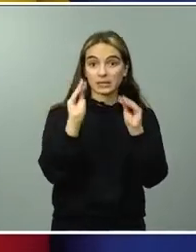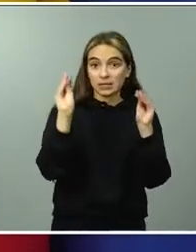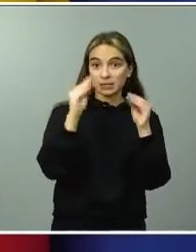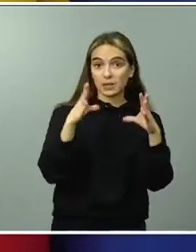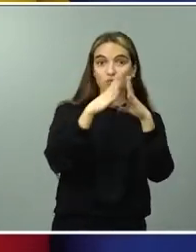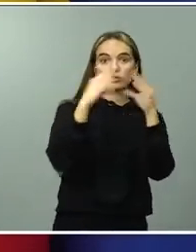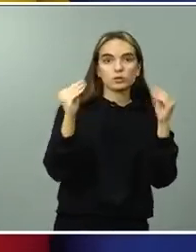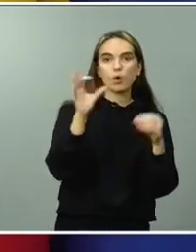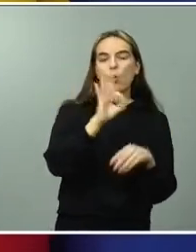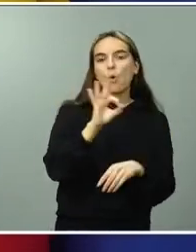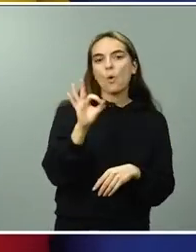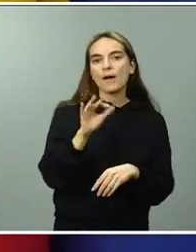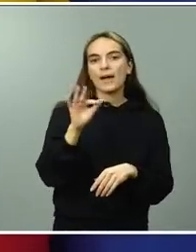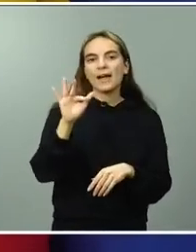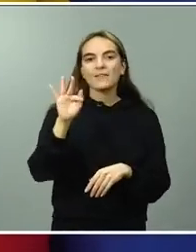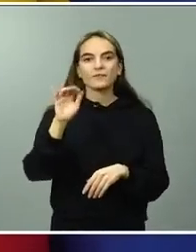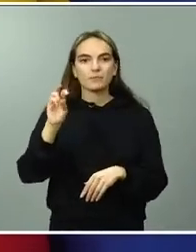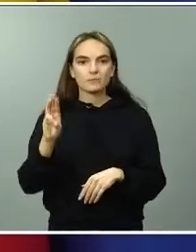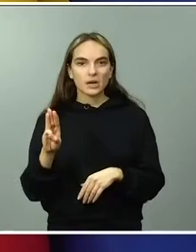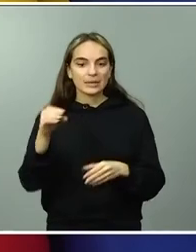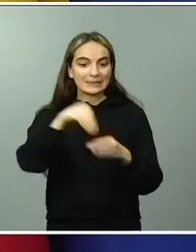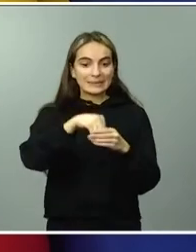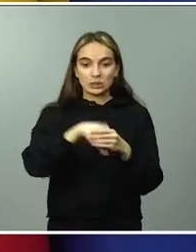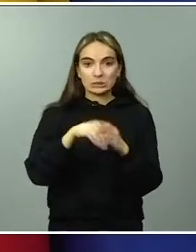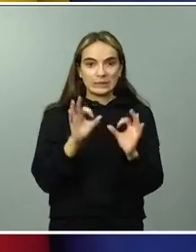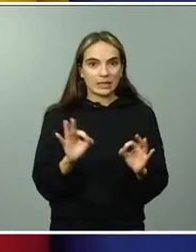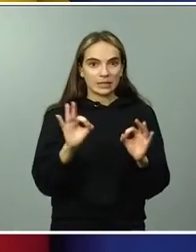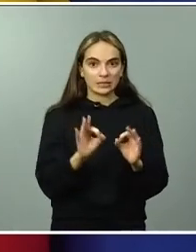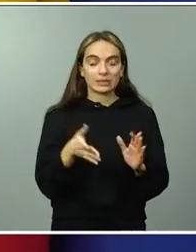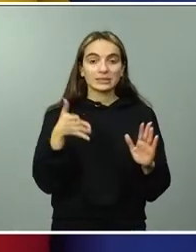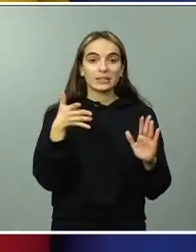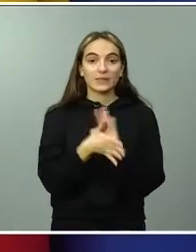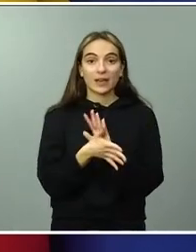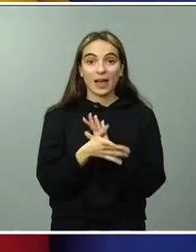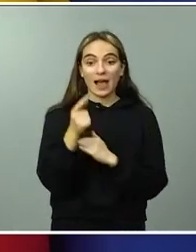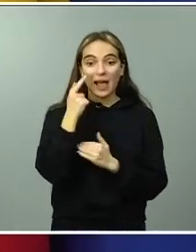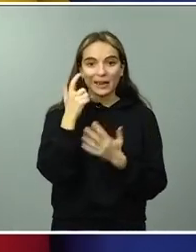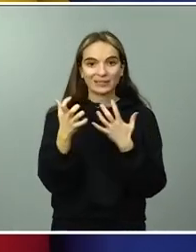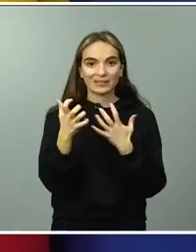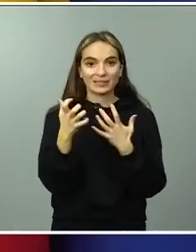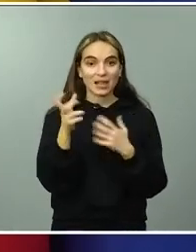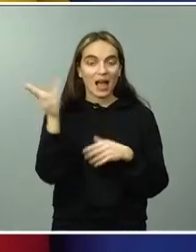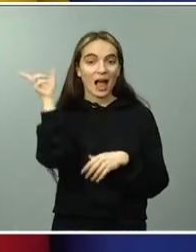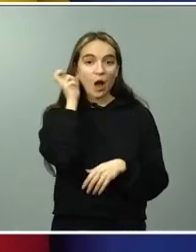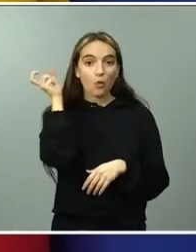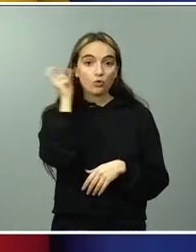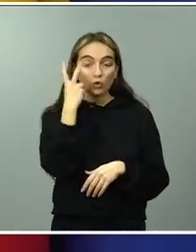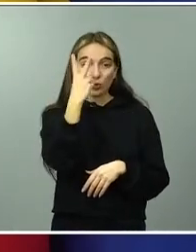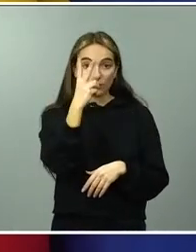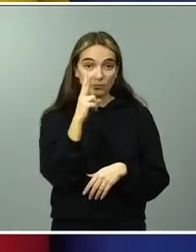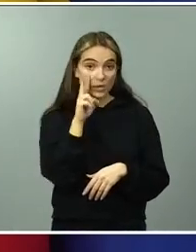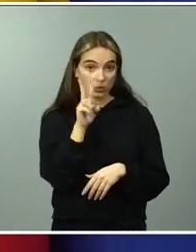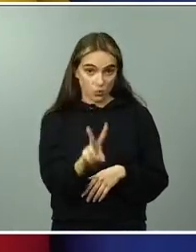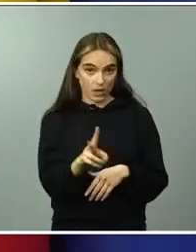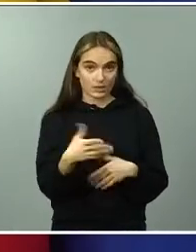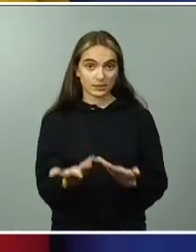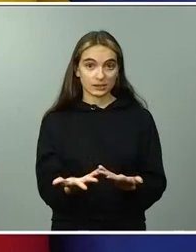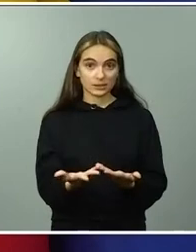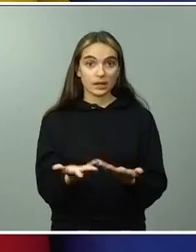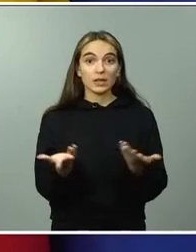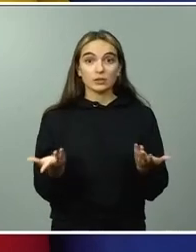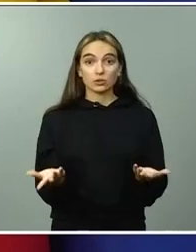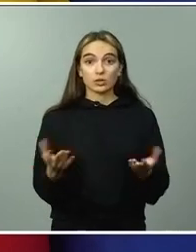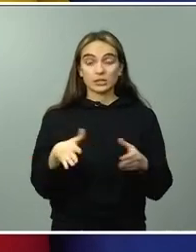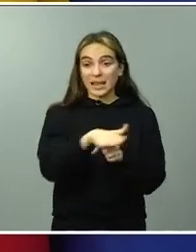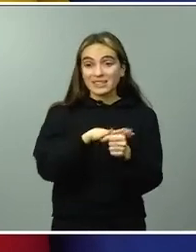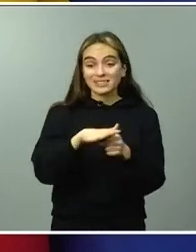profesional, que son las artes audiovisuales que, desde luego, recogen una necesidad que el sector nos había